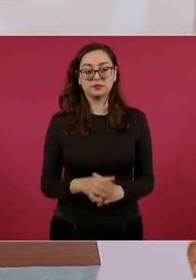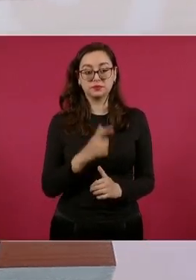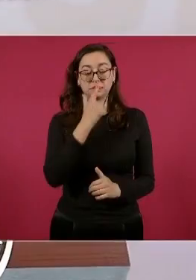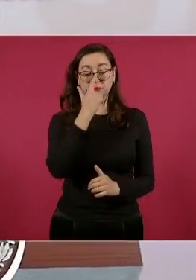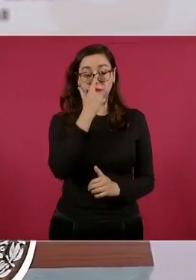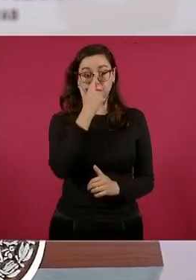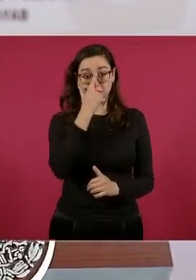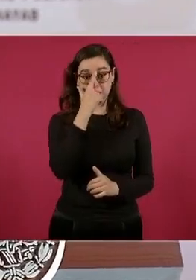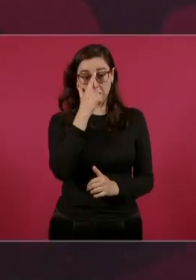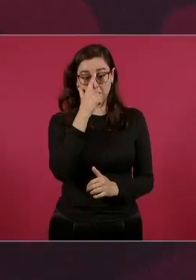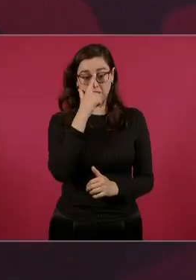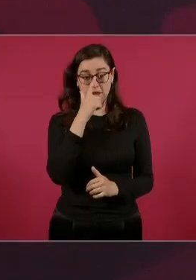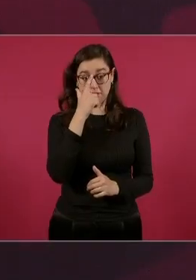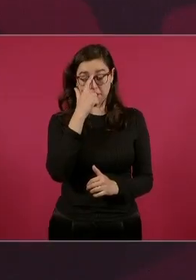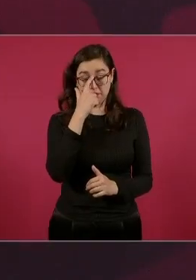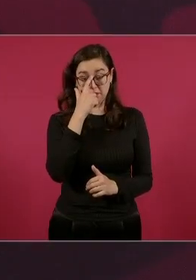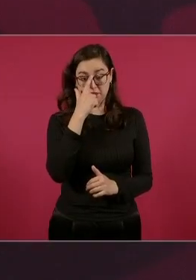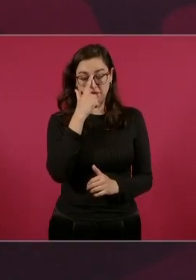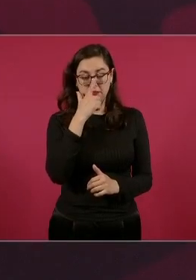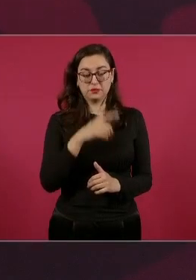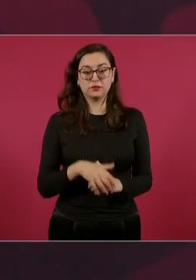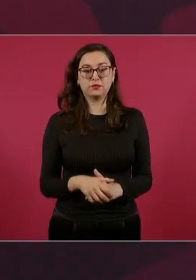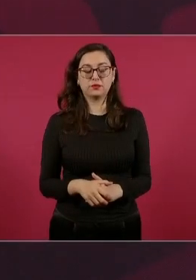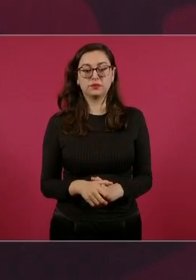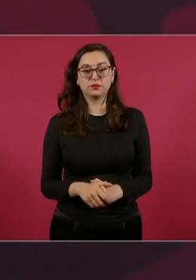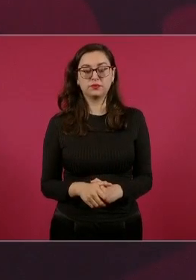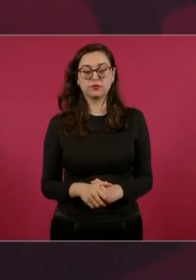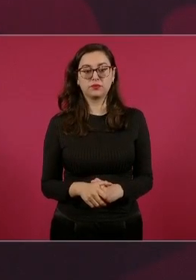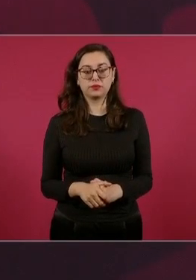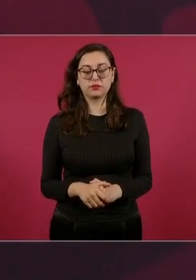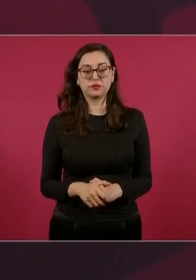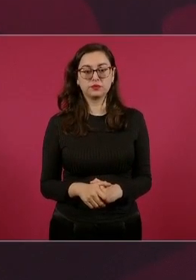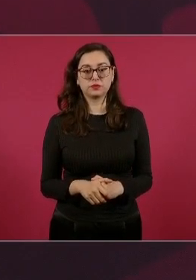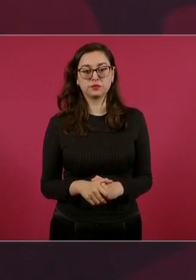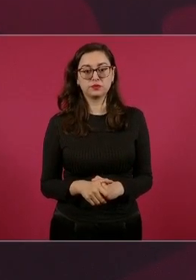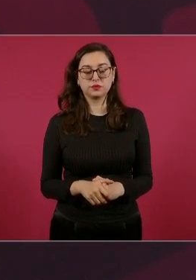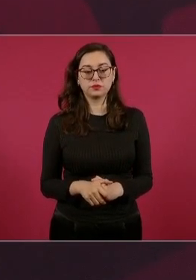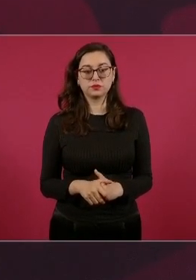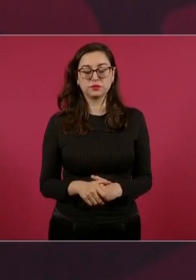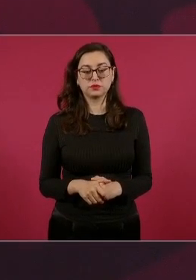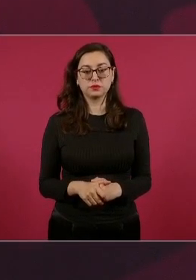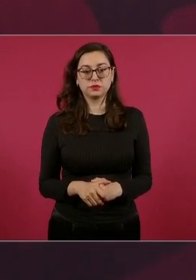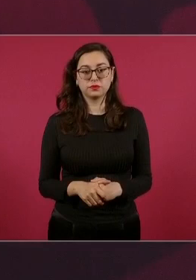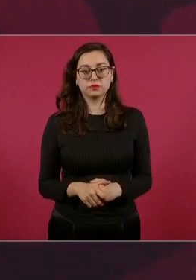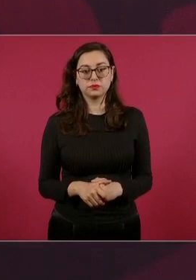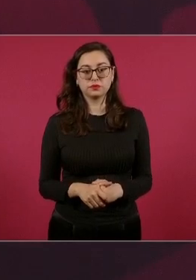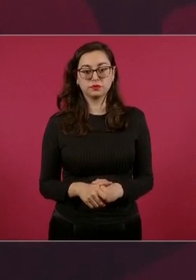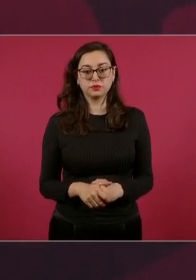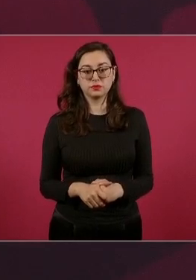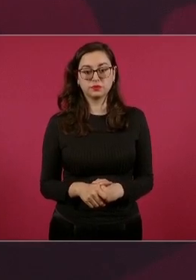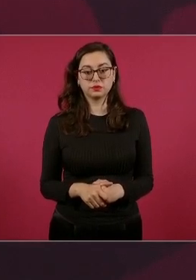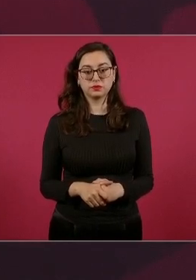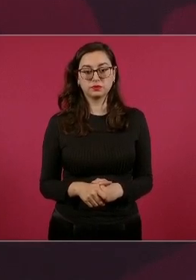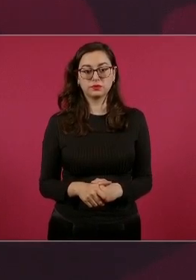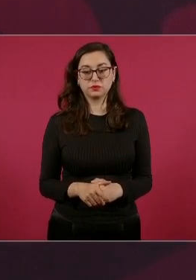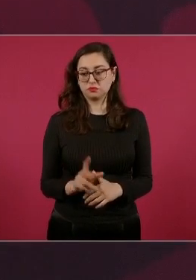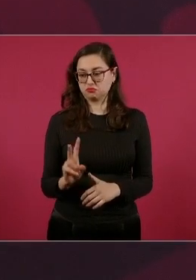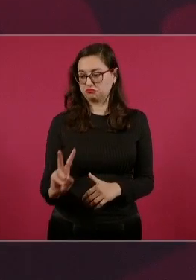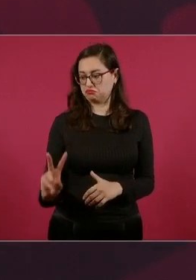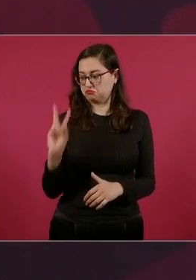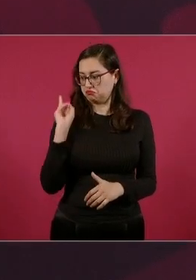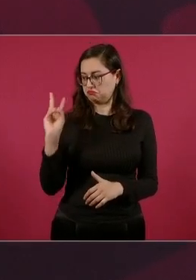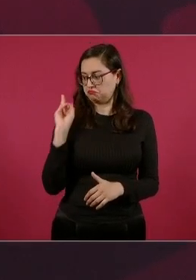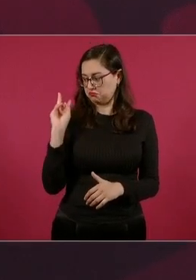el viernes de pagar el bimestre,